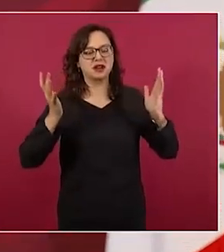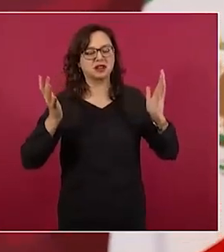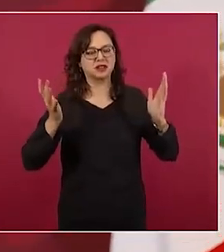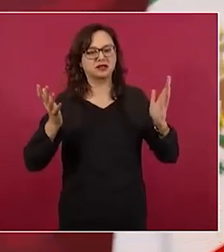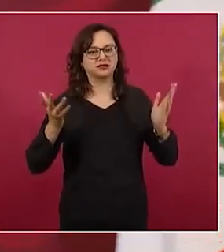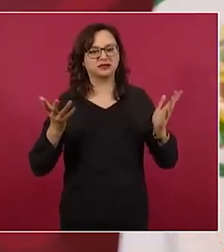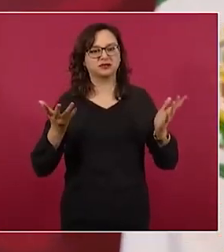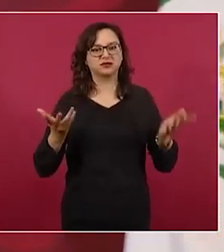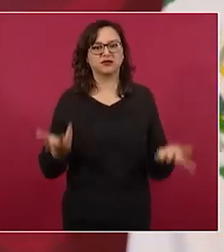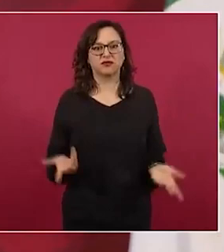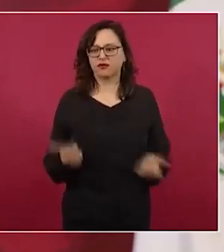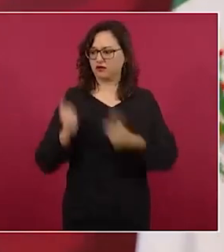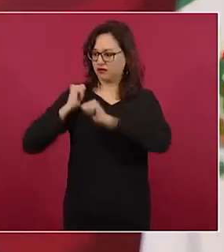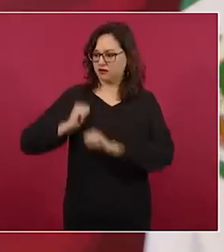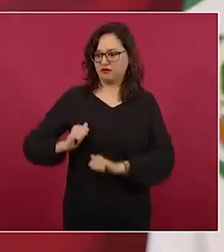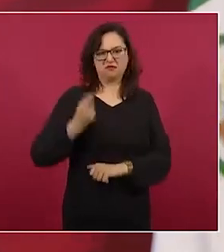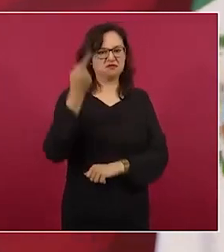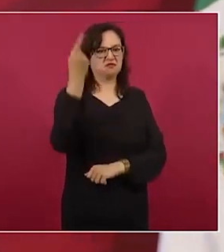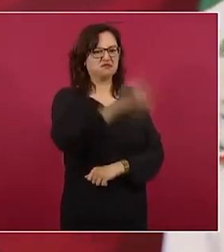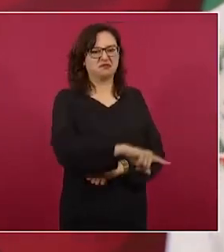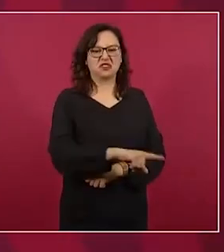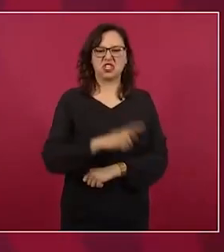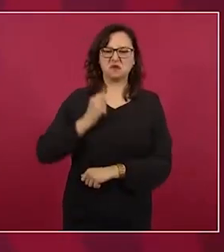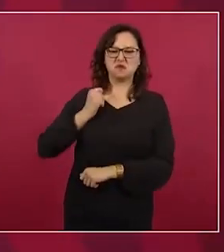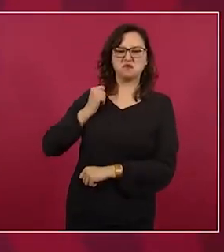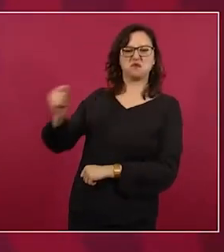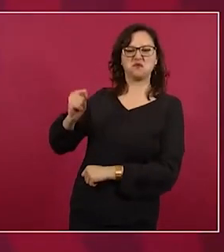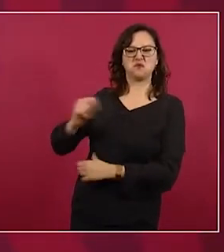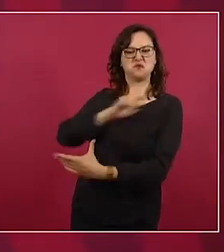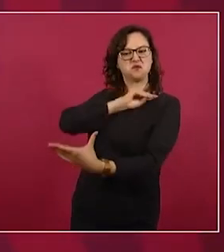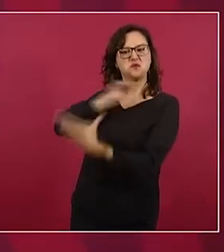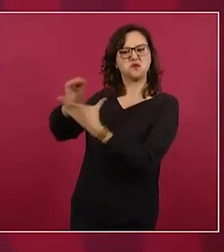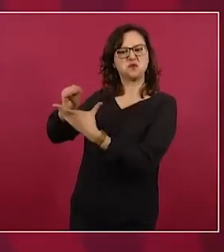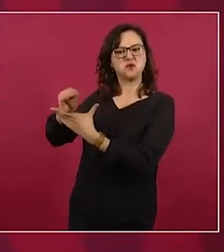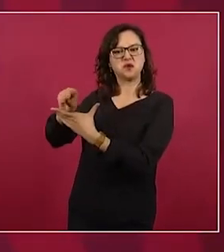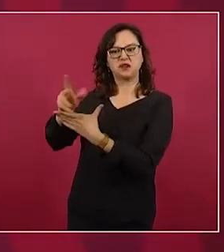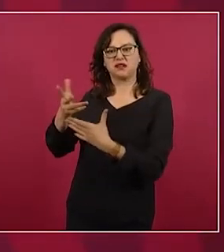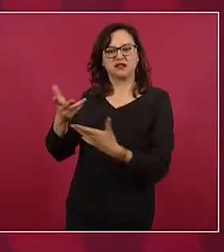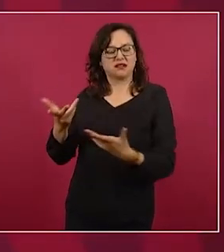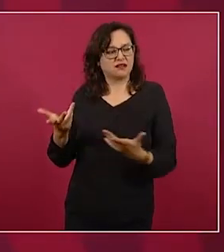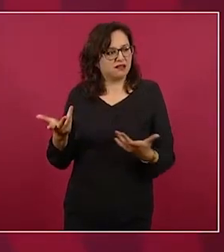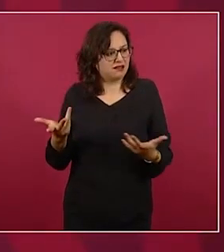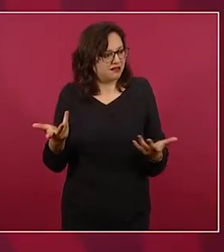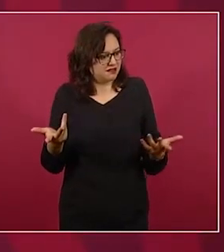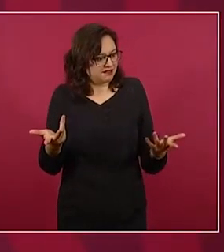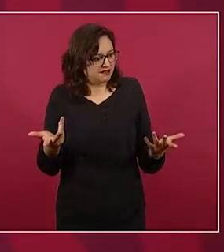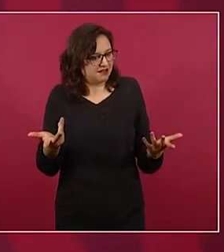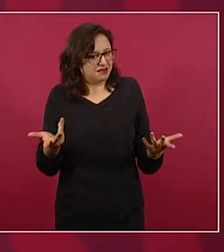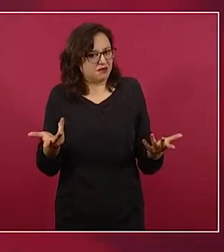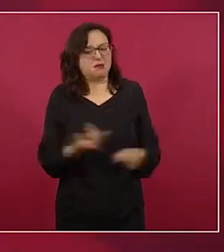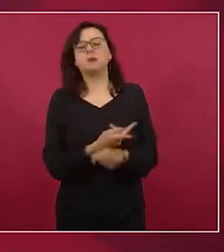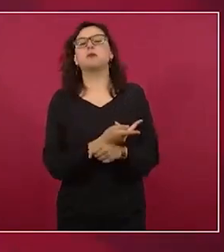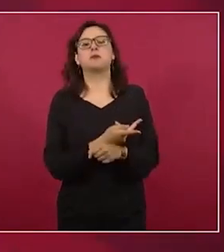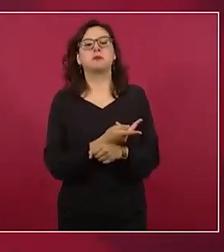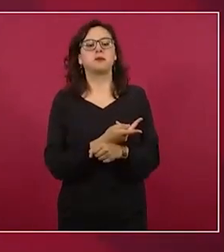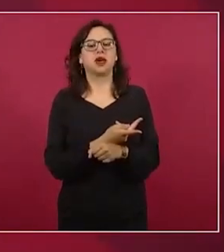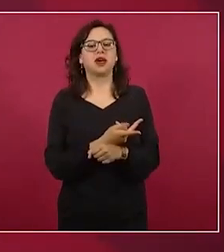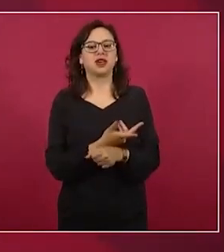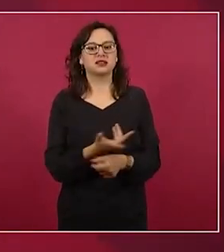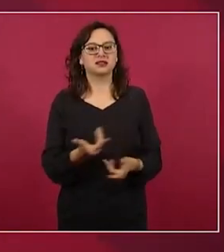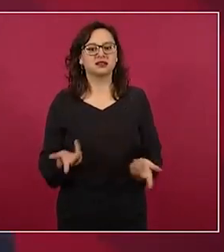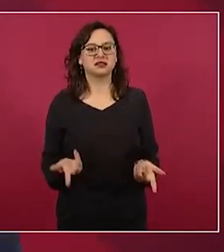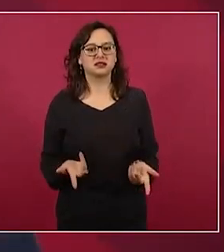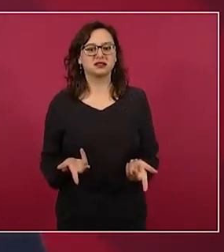las autoridades de nuestro país hasta que